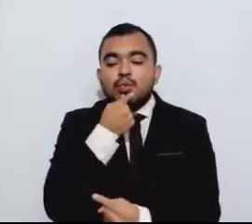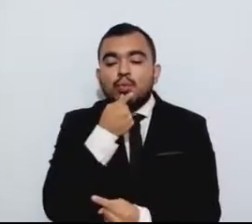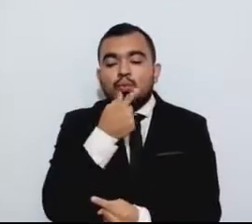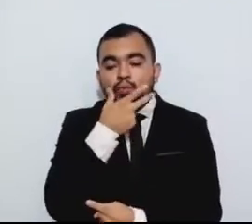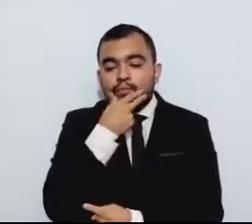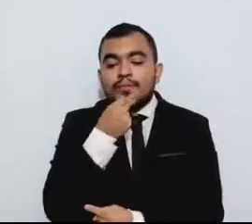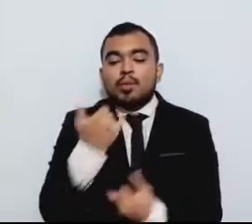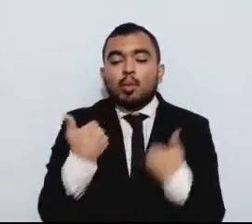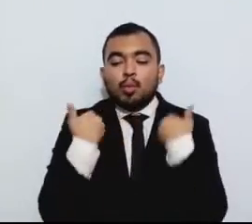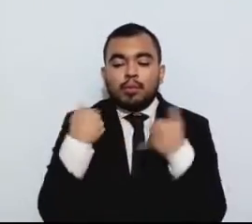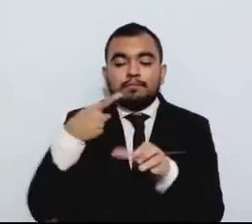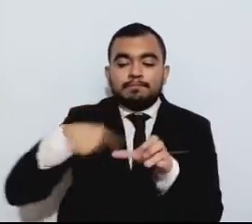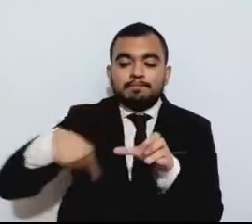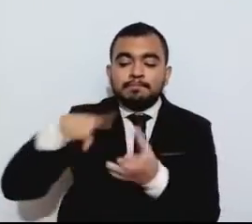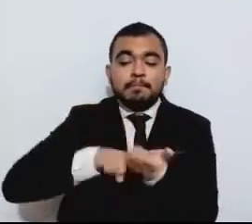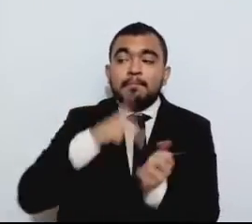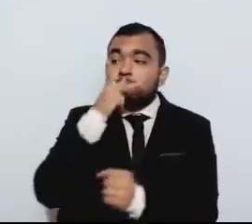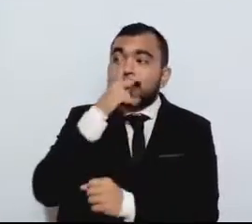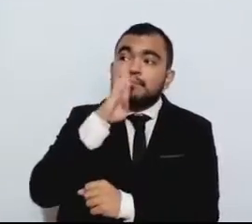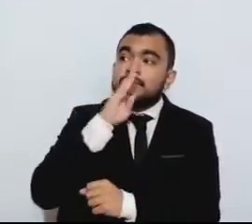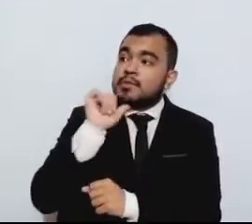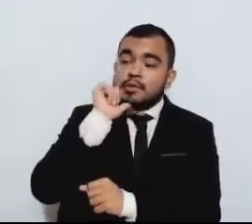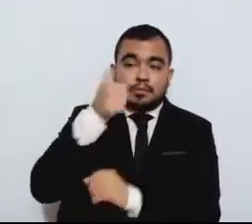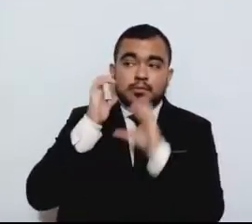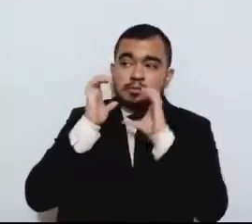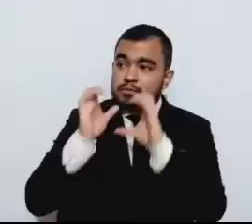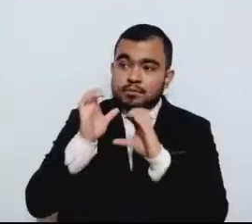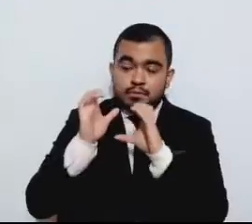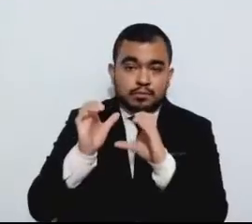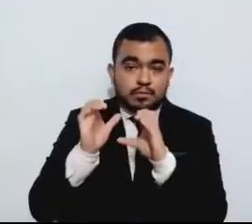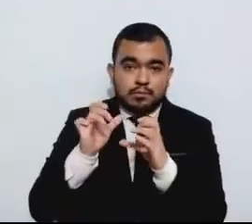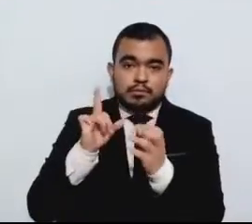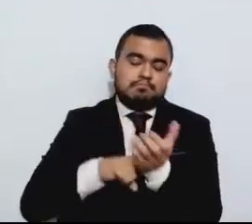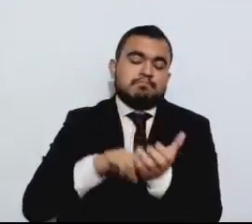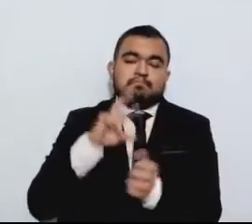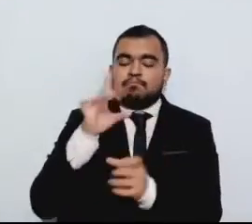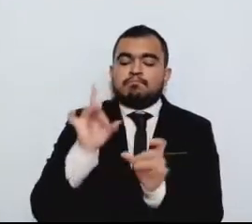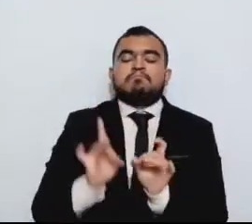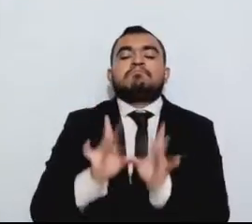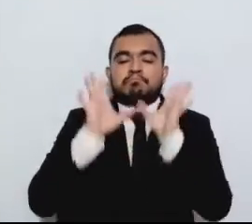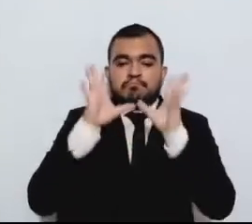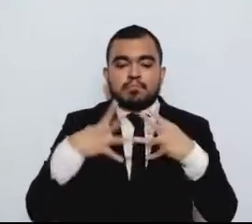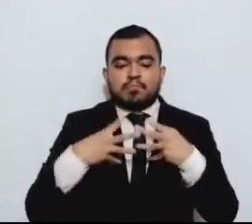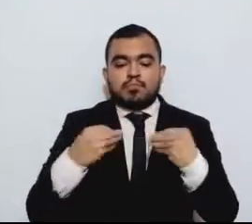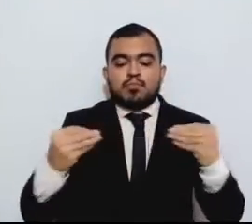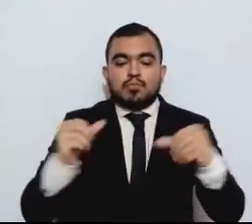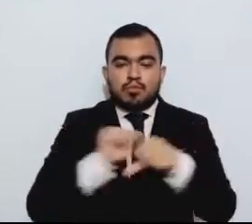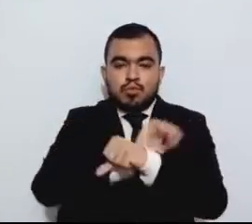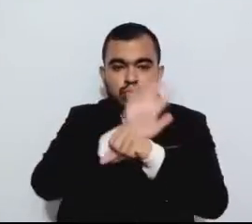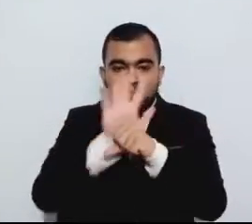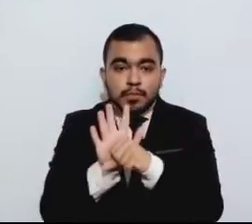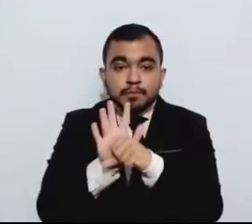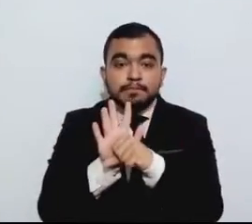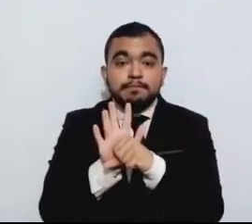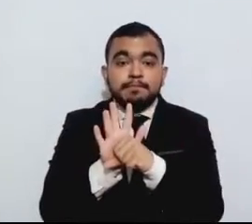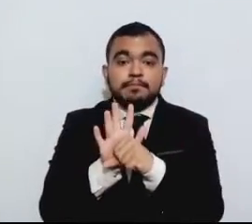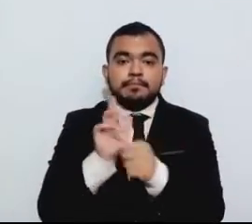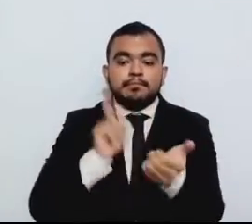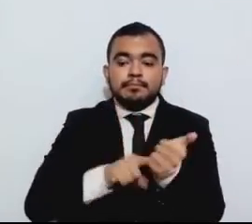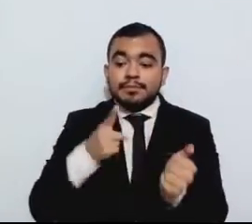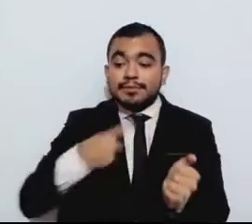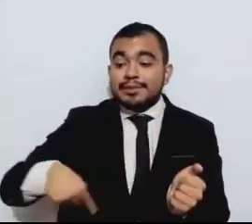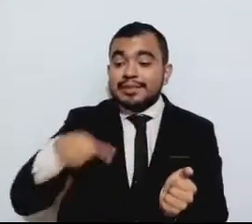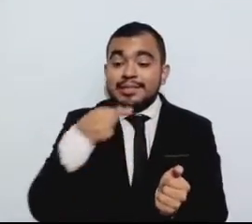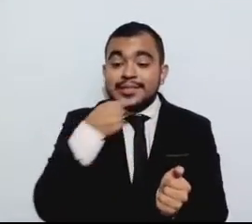en situación de orfandad a consecuencia de la pandemia. De ese total de niñas, niños y adolescentes,